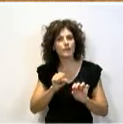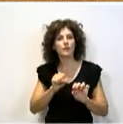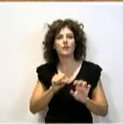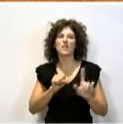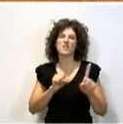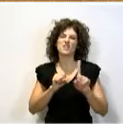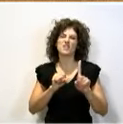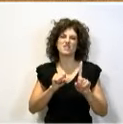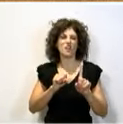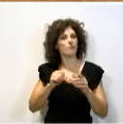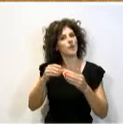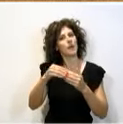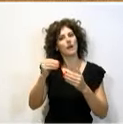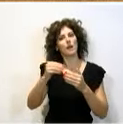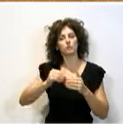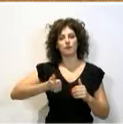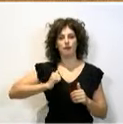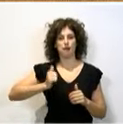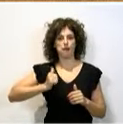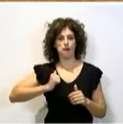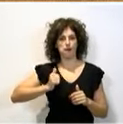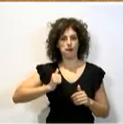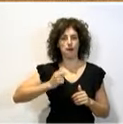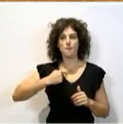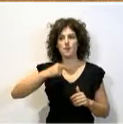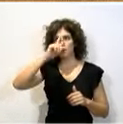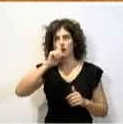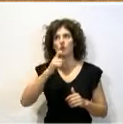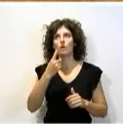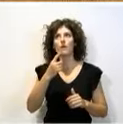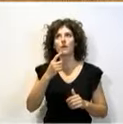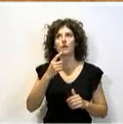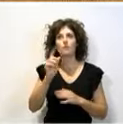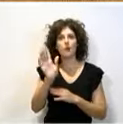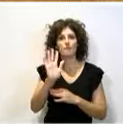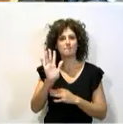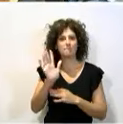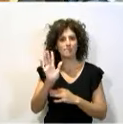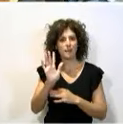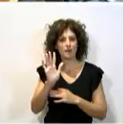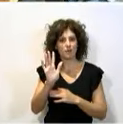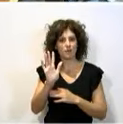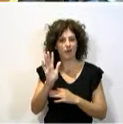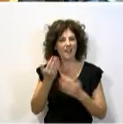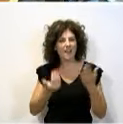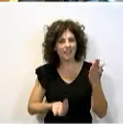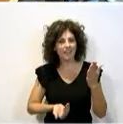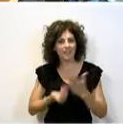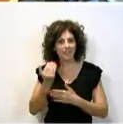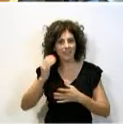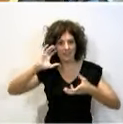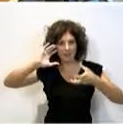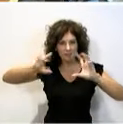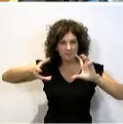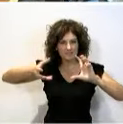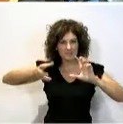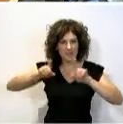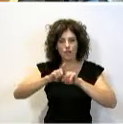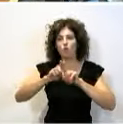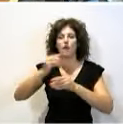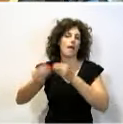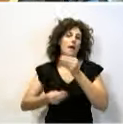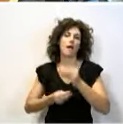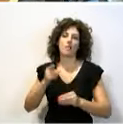así, no sé, me recuerda a alguna película, el día de la bestia al cura aquel con la Biblia tirándola, pues, eso hacen ustedes con la Constitución,